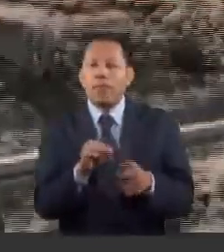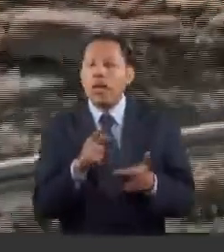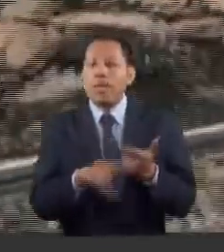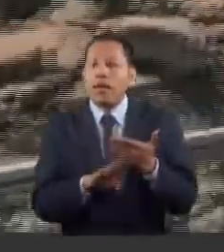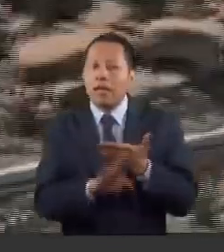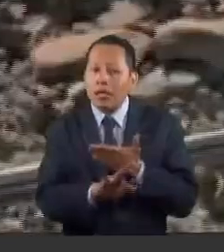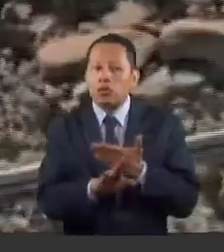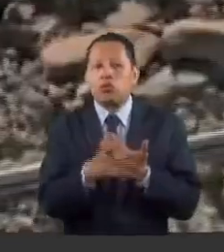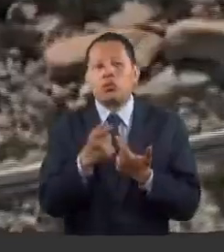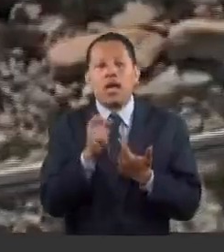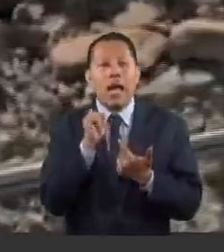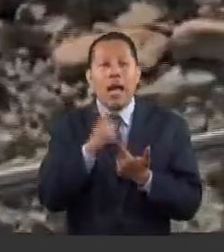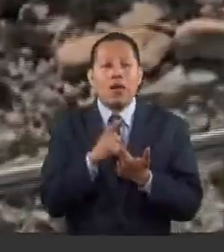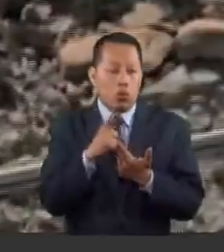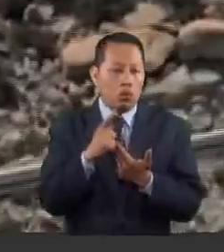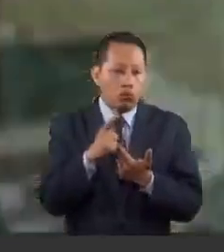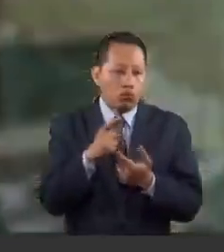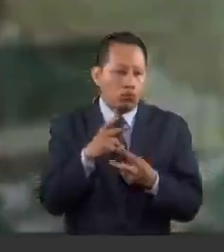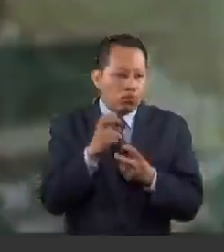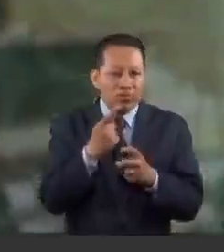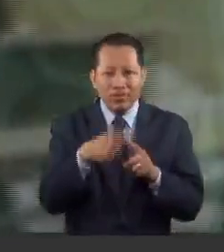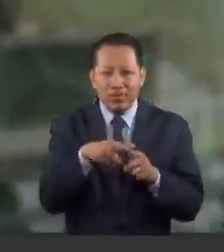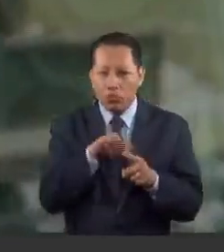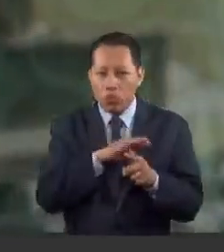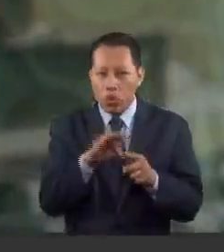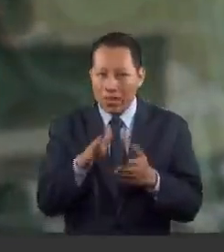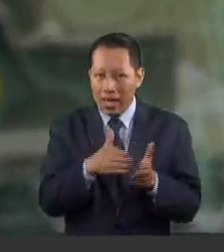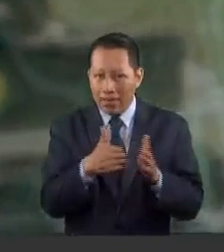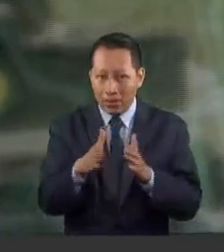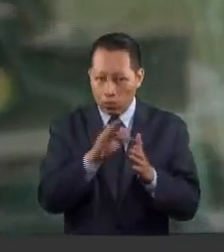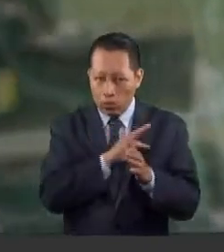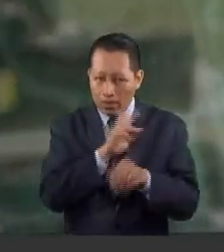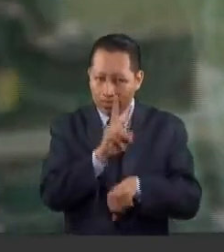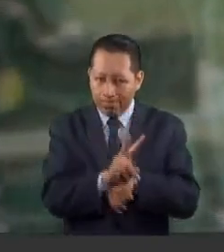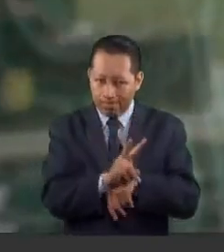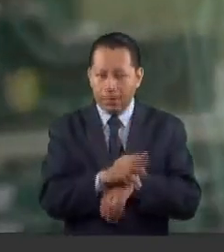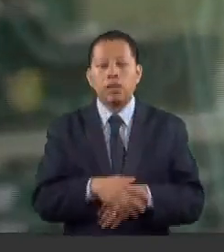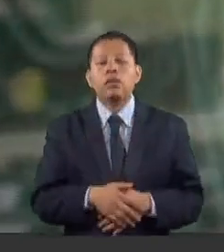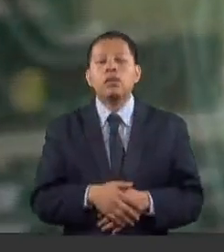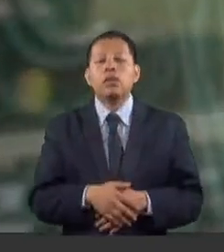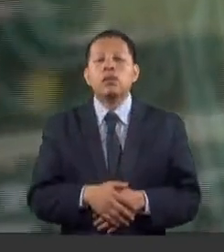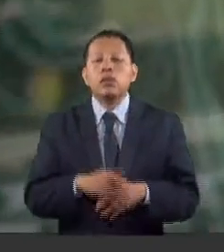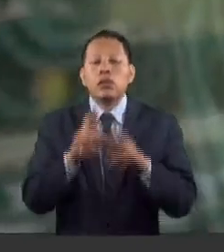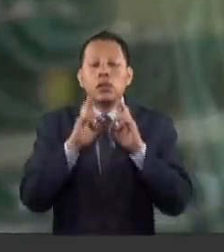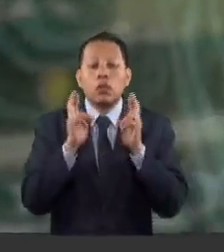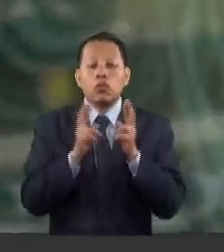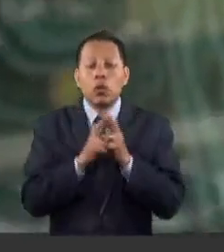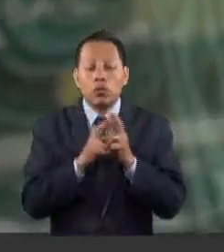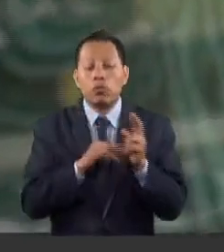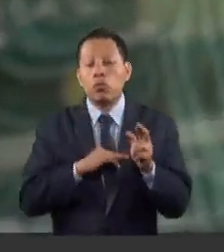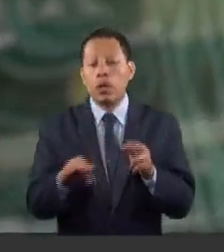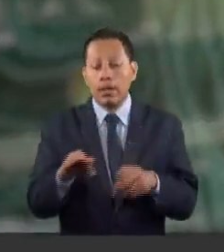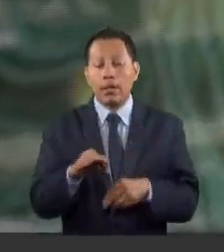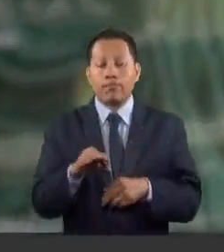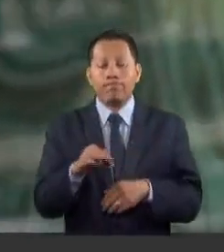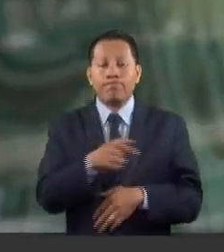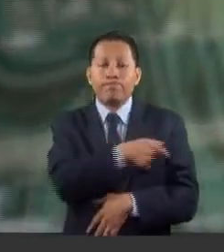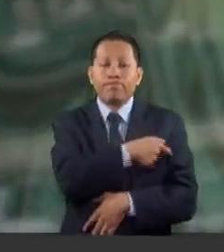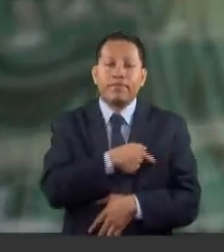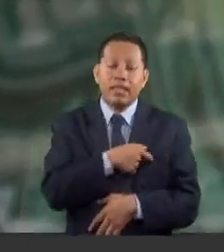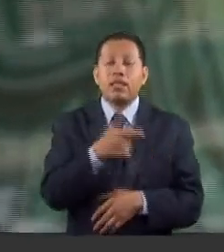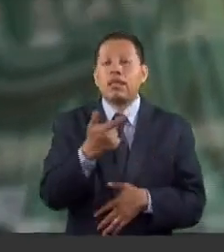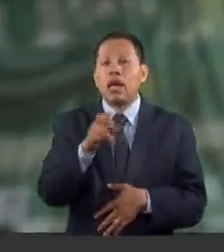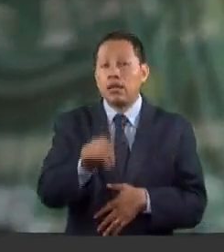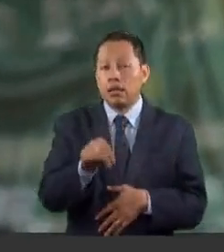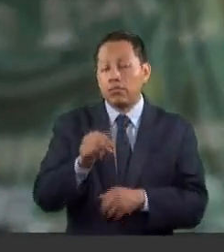delito en caminos y puentes federales. Lograr una reunión donde estuviera estar la Guardia Nacional y